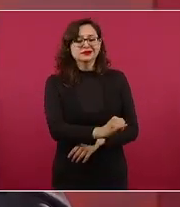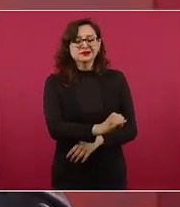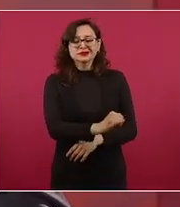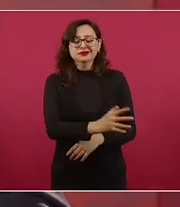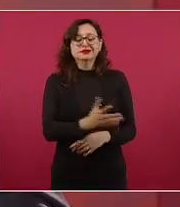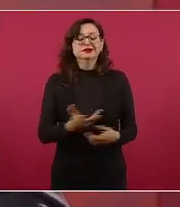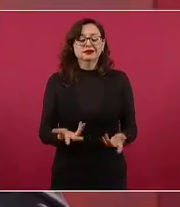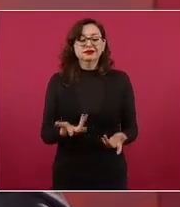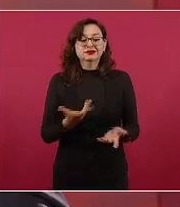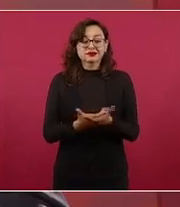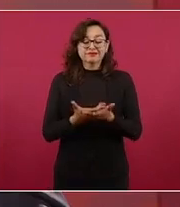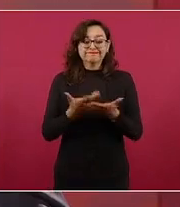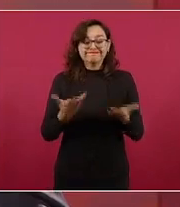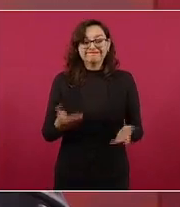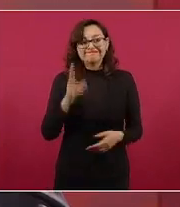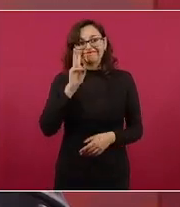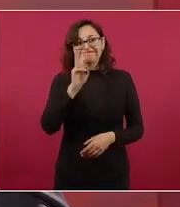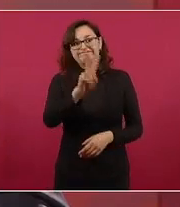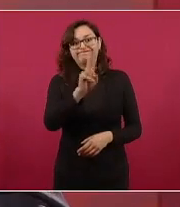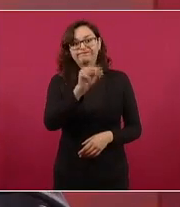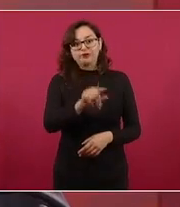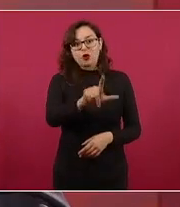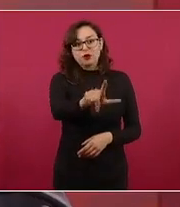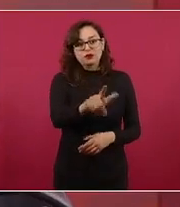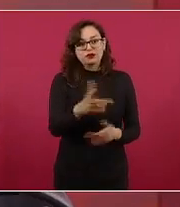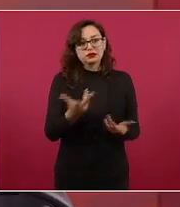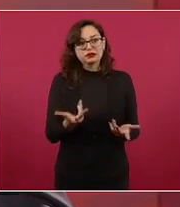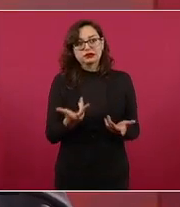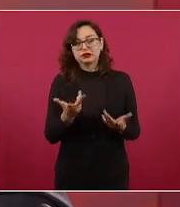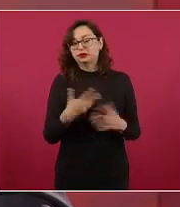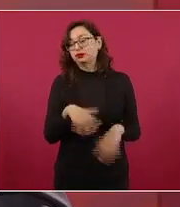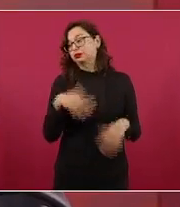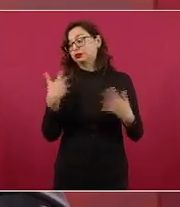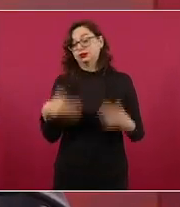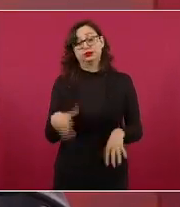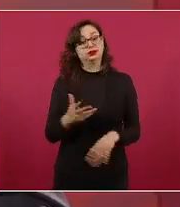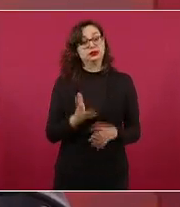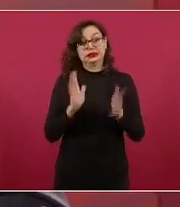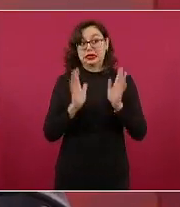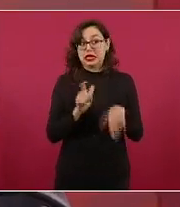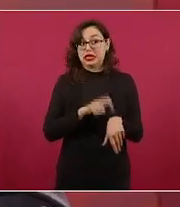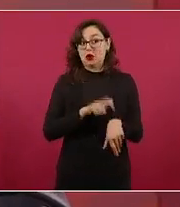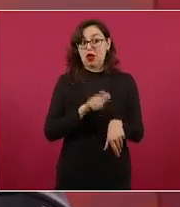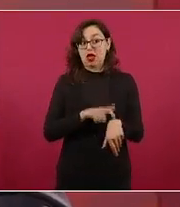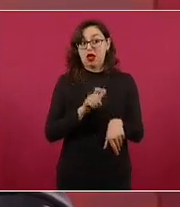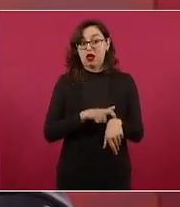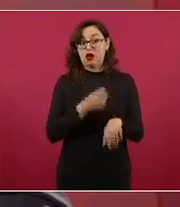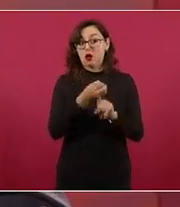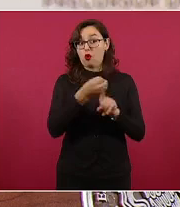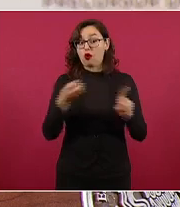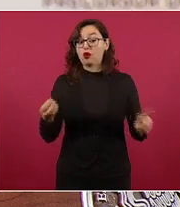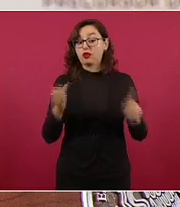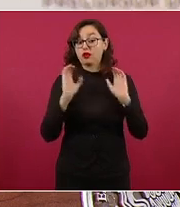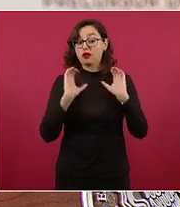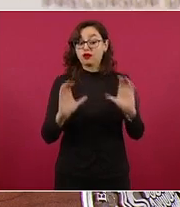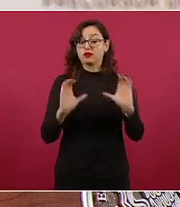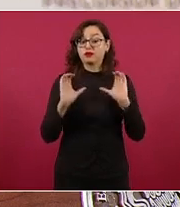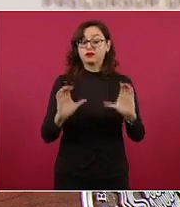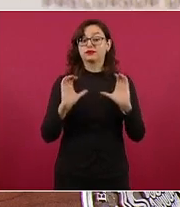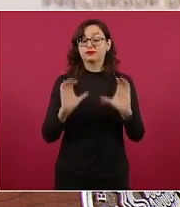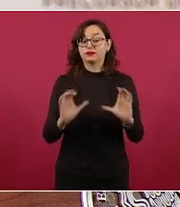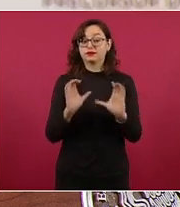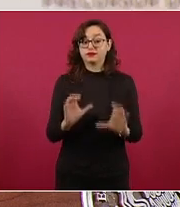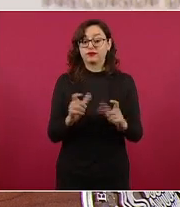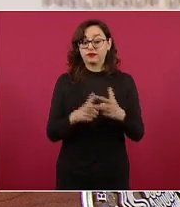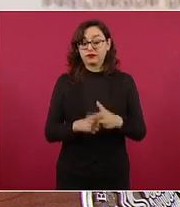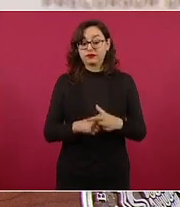en el caso de Nuevo León como en otros Estados hay que cuidar el crecimiento y